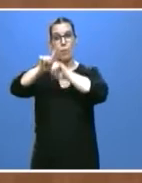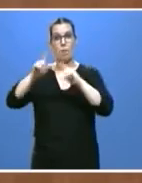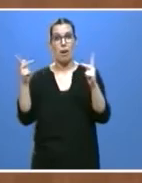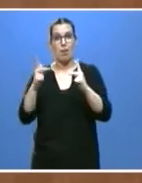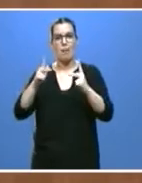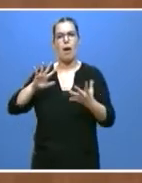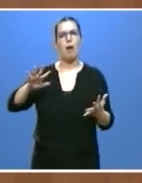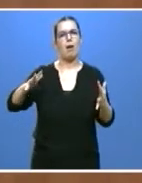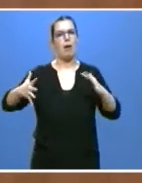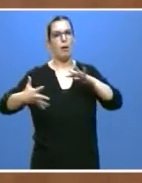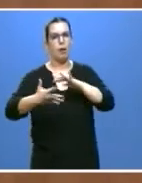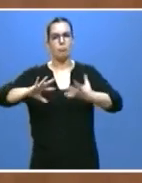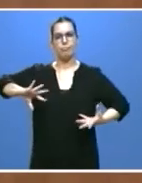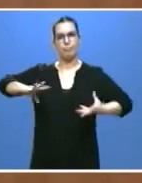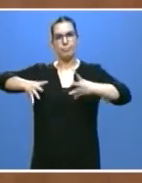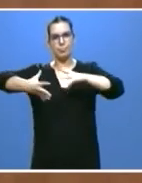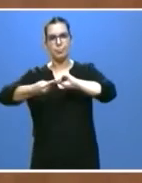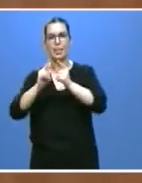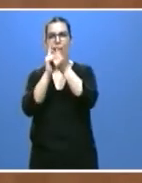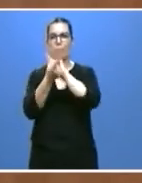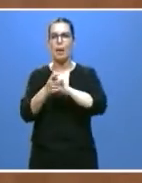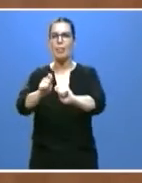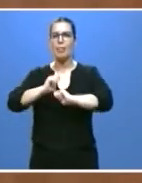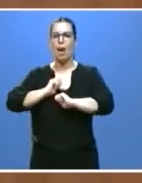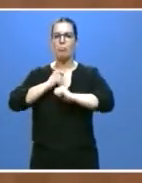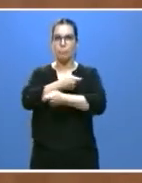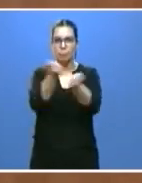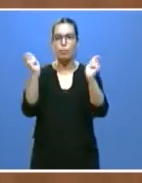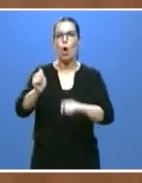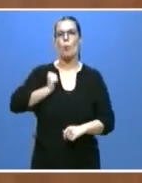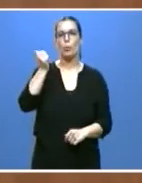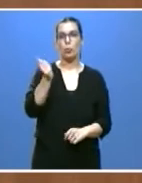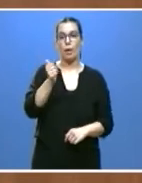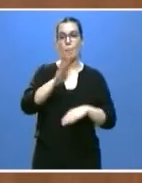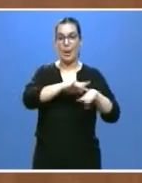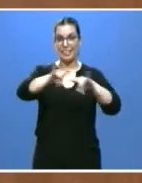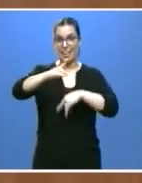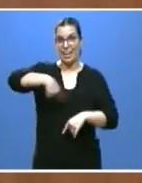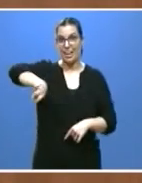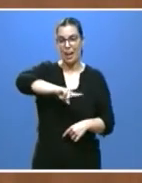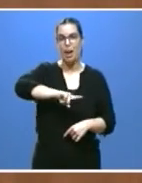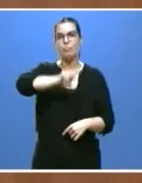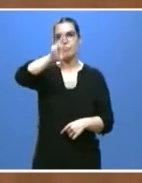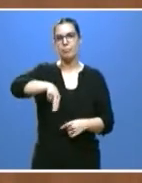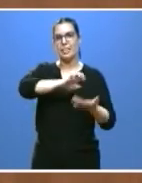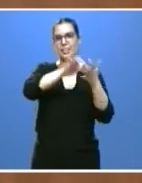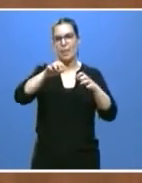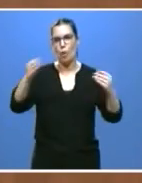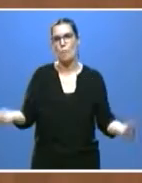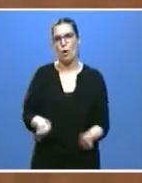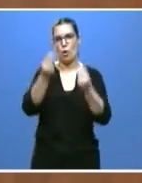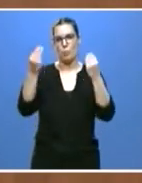convertir ese grave problema en una oportunidad, para hacer de esta tierra una Castilla y León mejor.